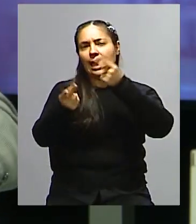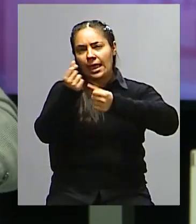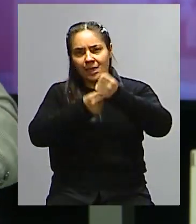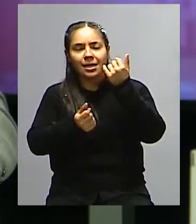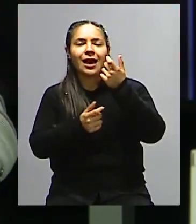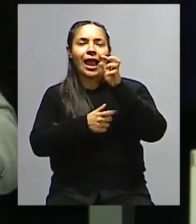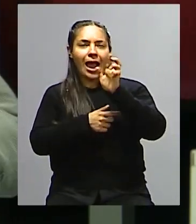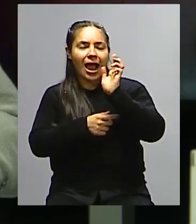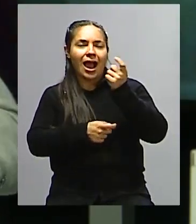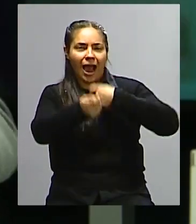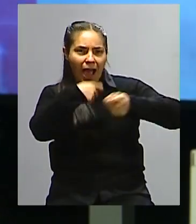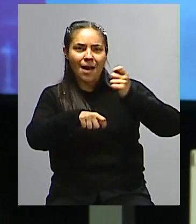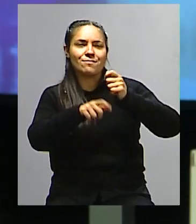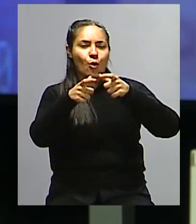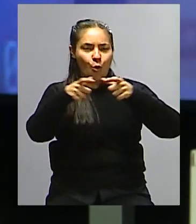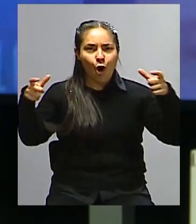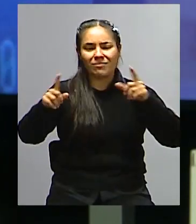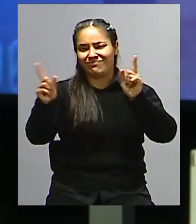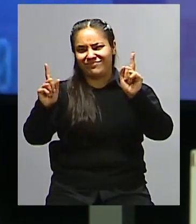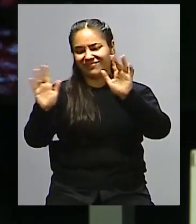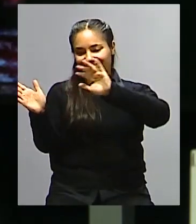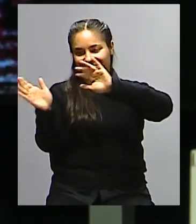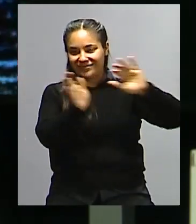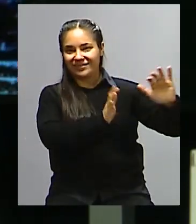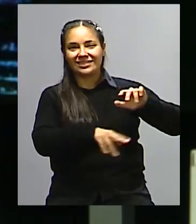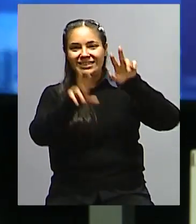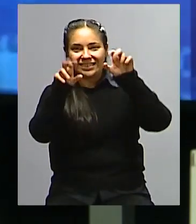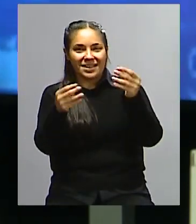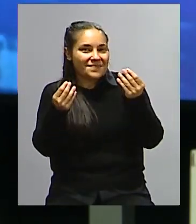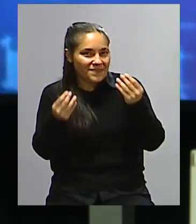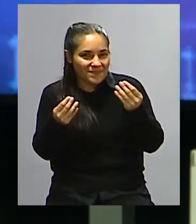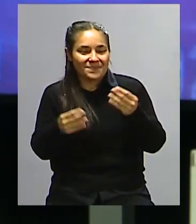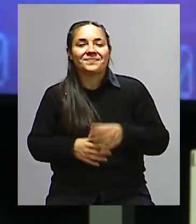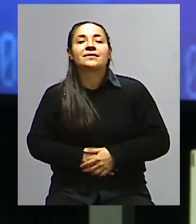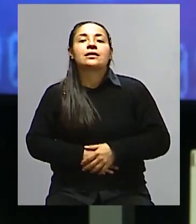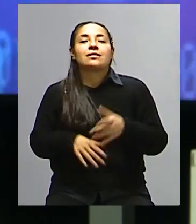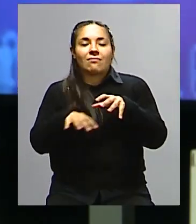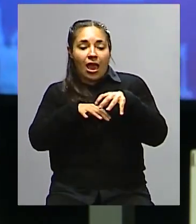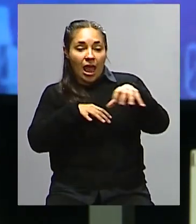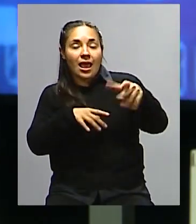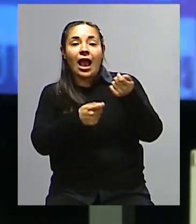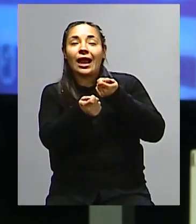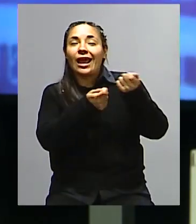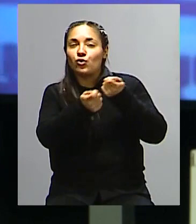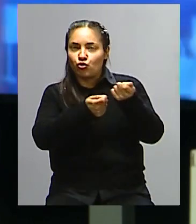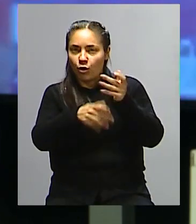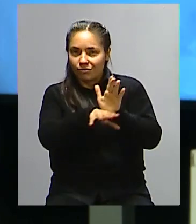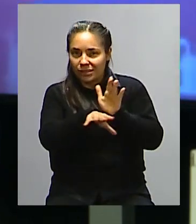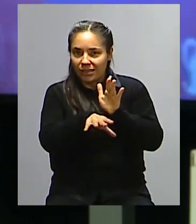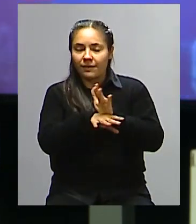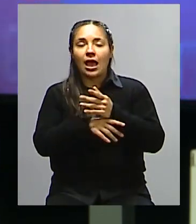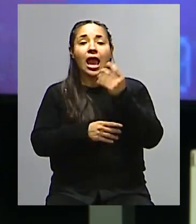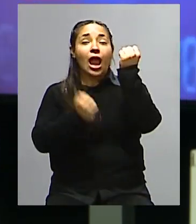ni de bonos, sino que vamos a hablar de, si se quiere, un área más vinculada a la gestión, más vinculada con la